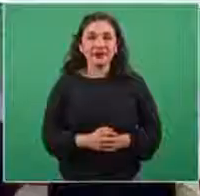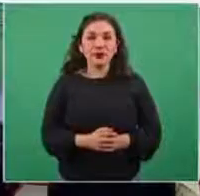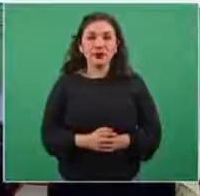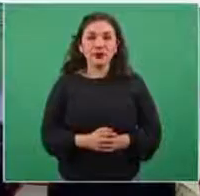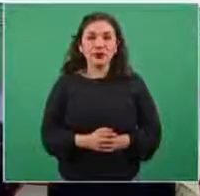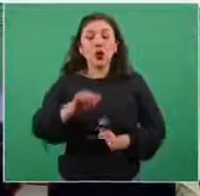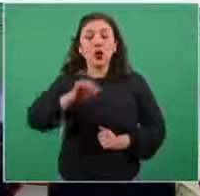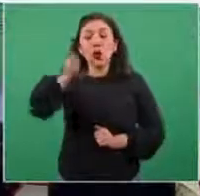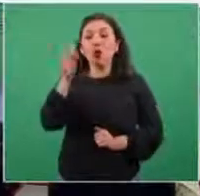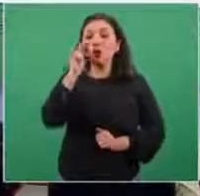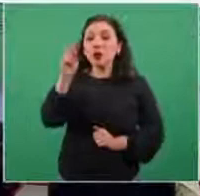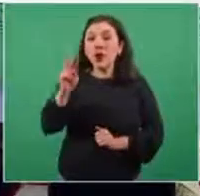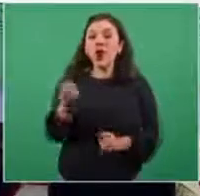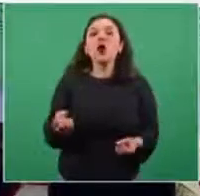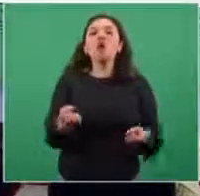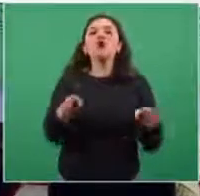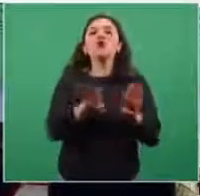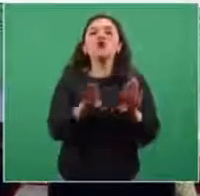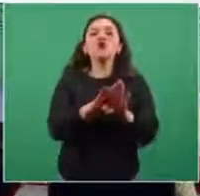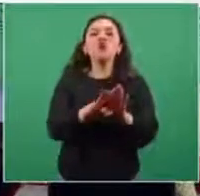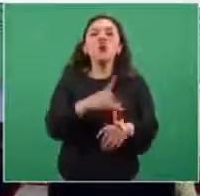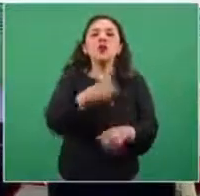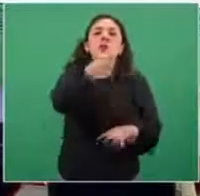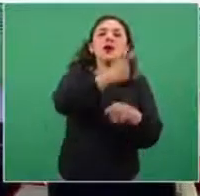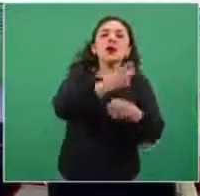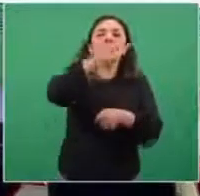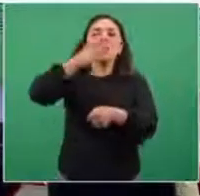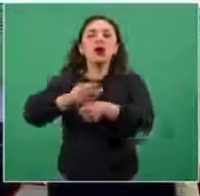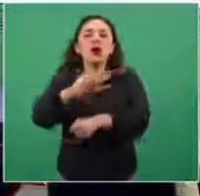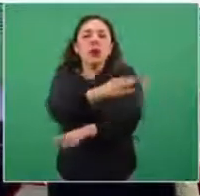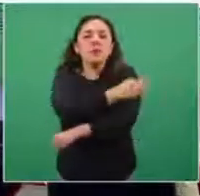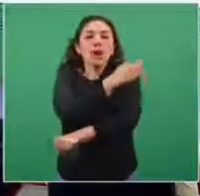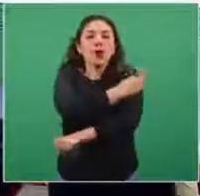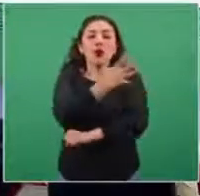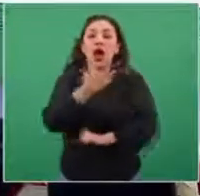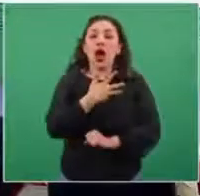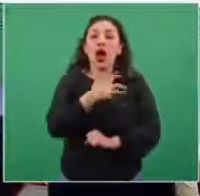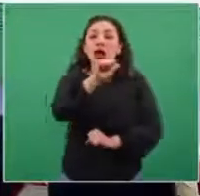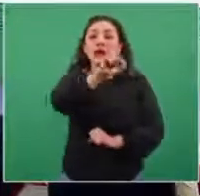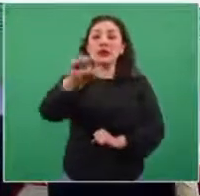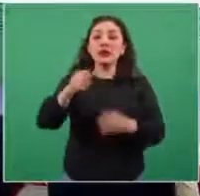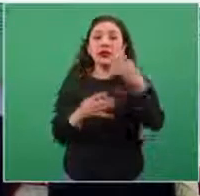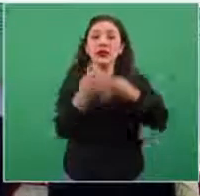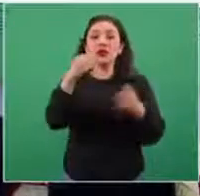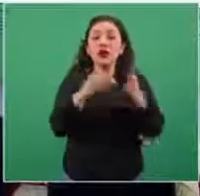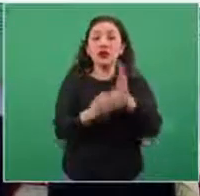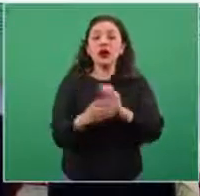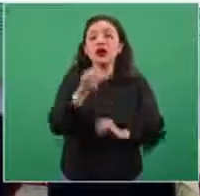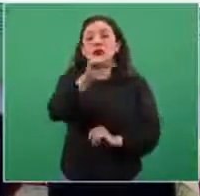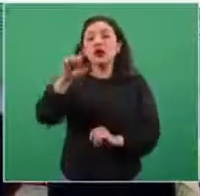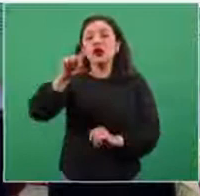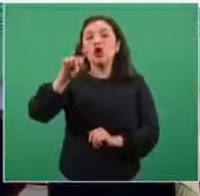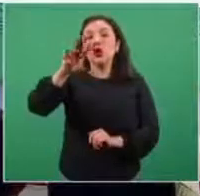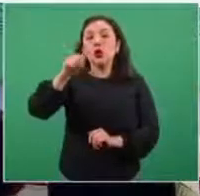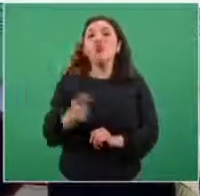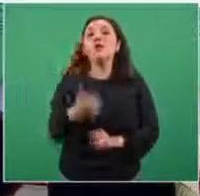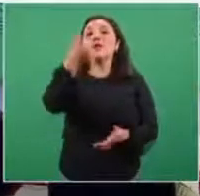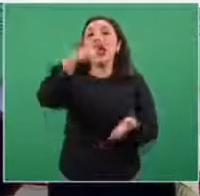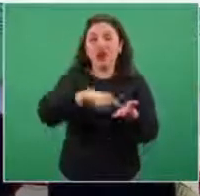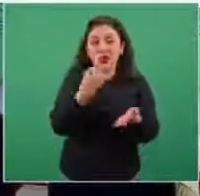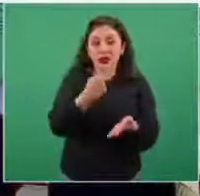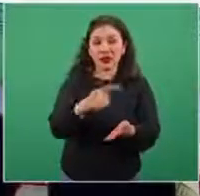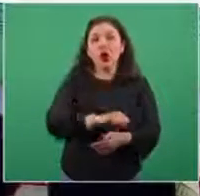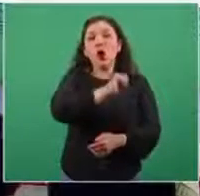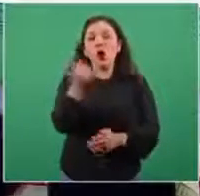Y aquí se ve la distribución de primeras y segundas dosis, 614 mil 689 primeras dosis y 43